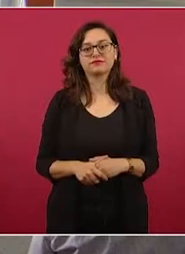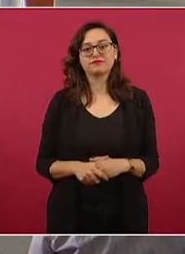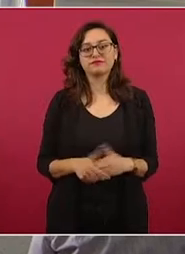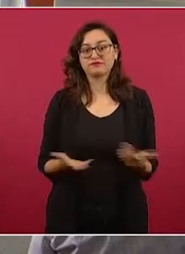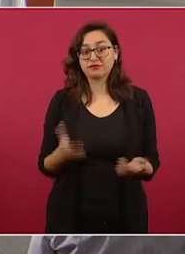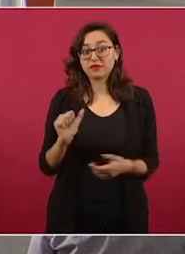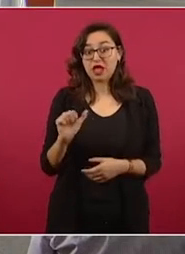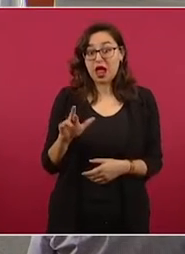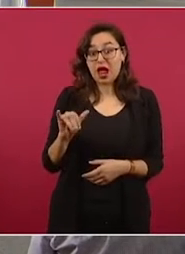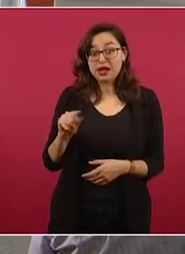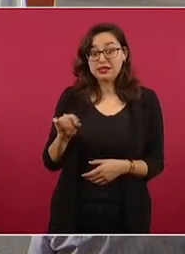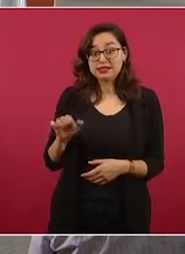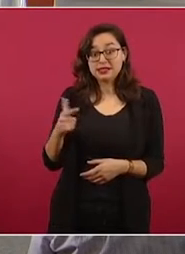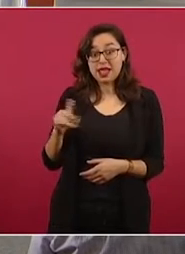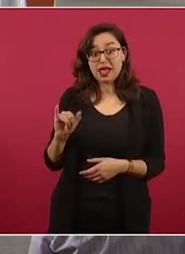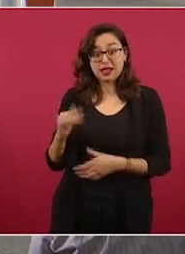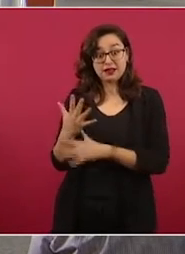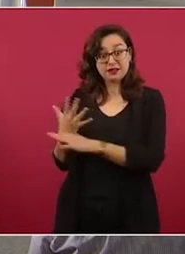escuchar esto.